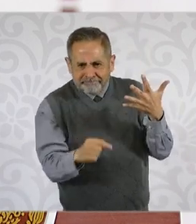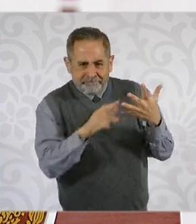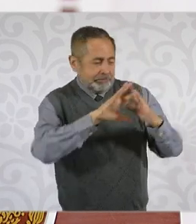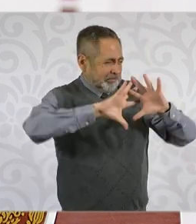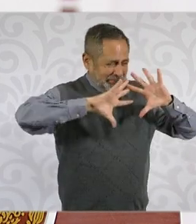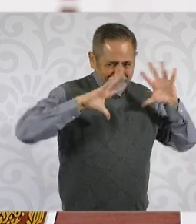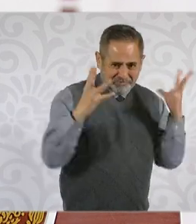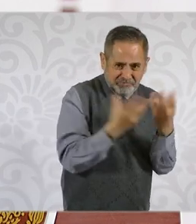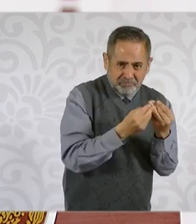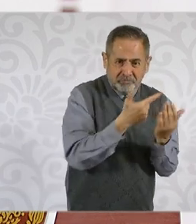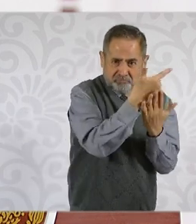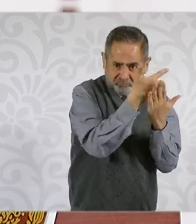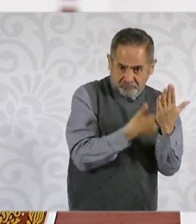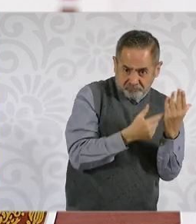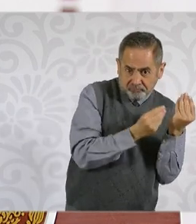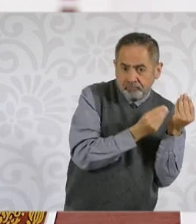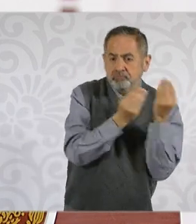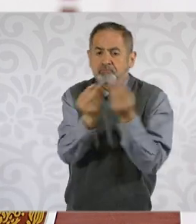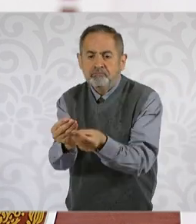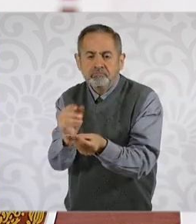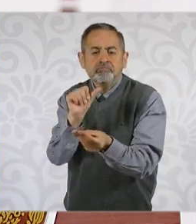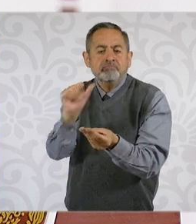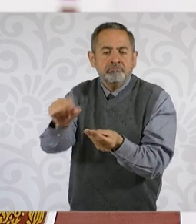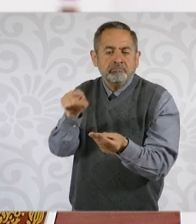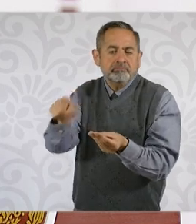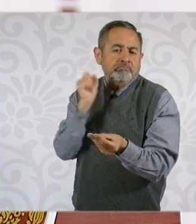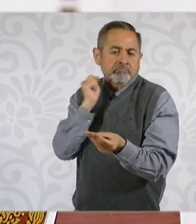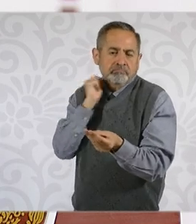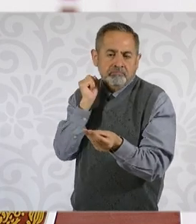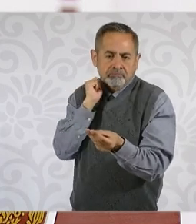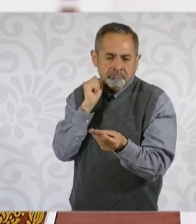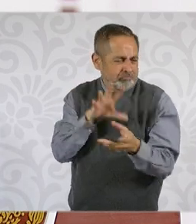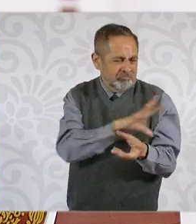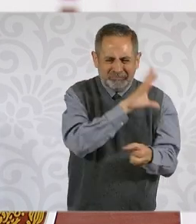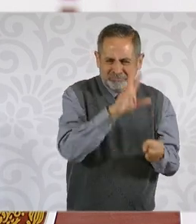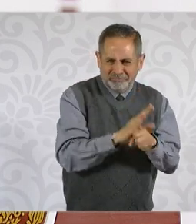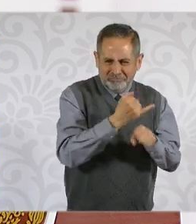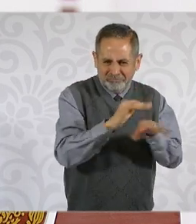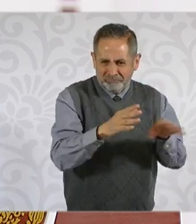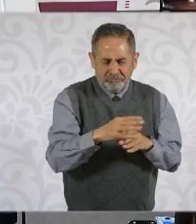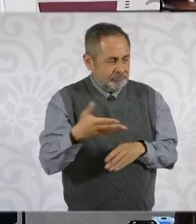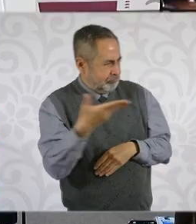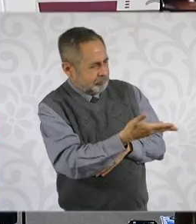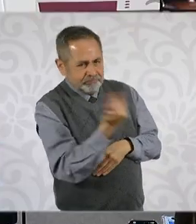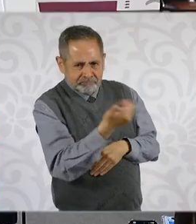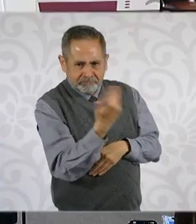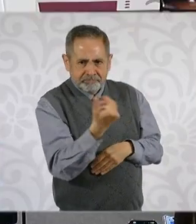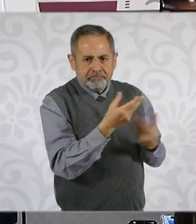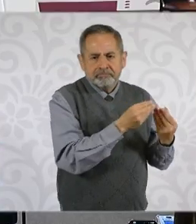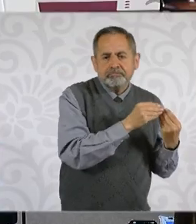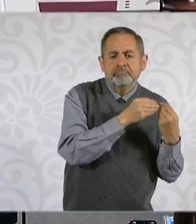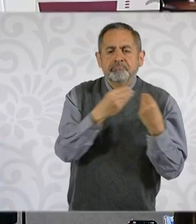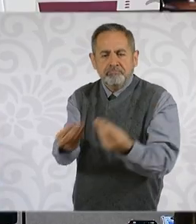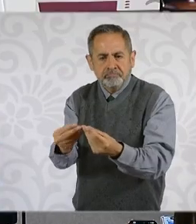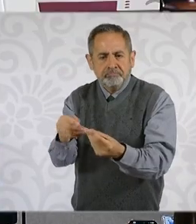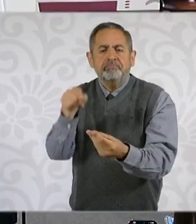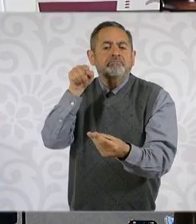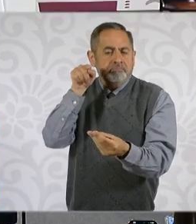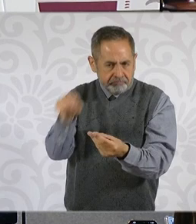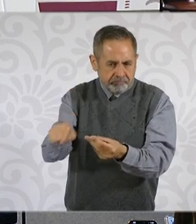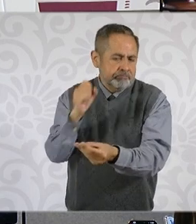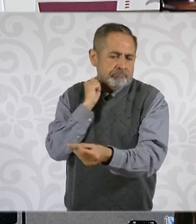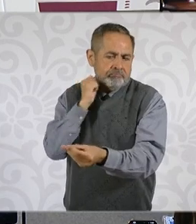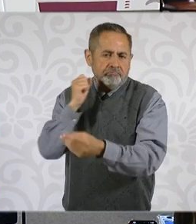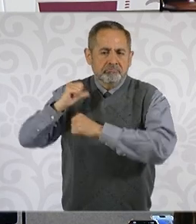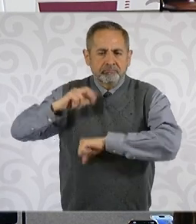retiros programados y lo demás información que se le requiera. Y B, el órgano